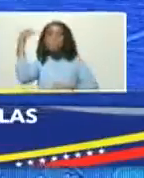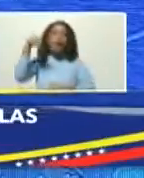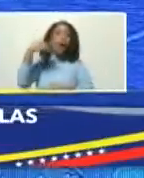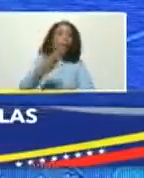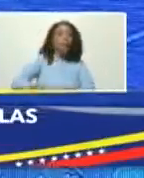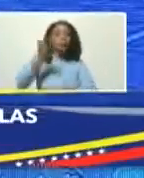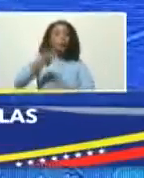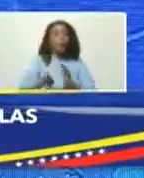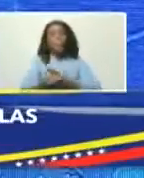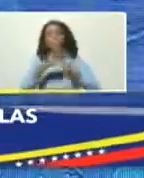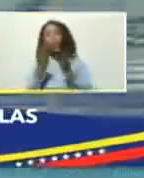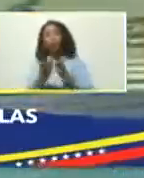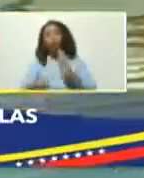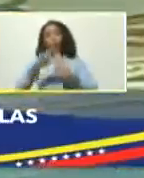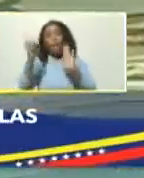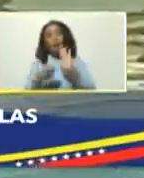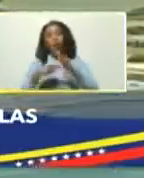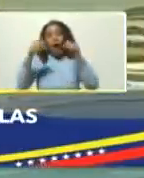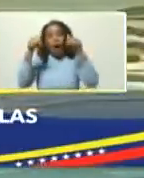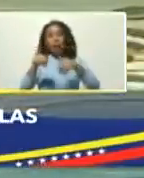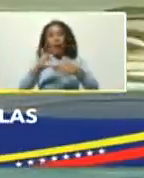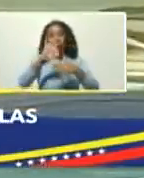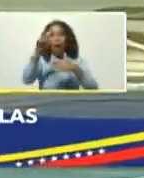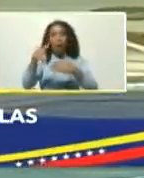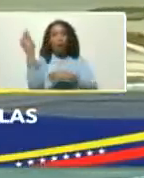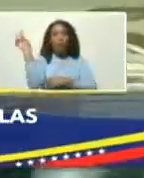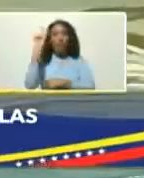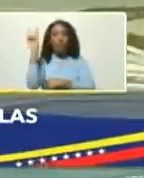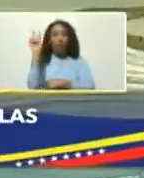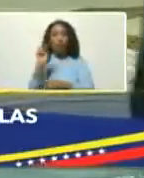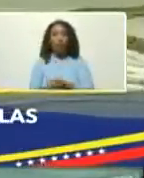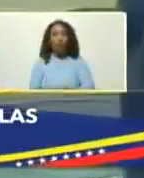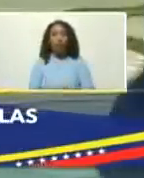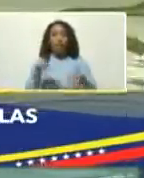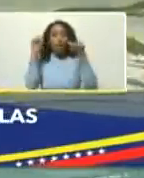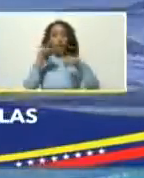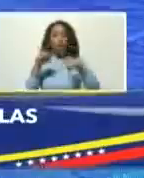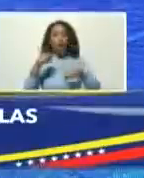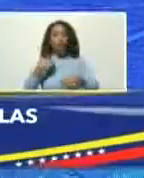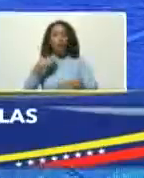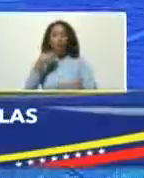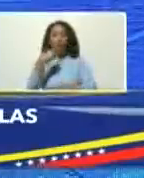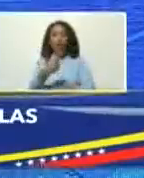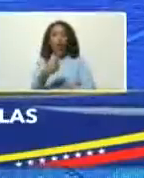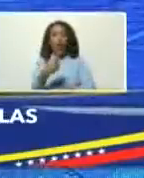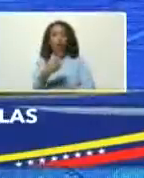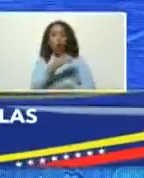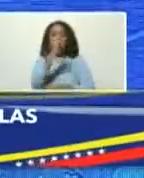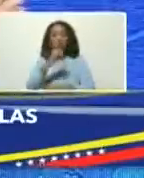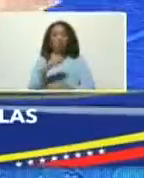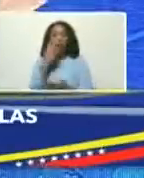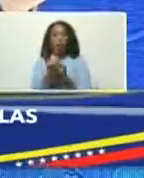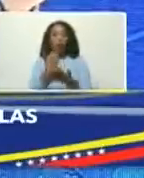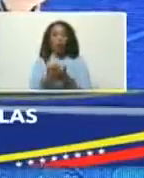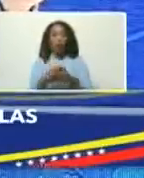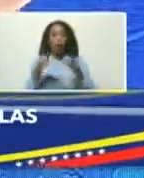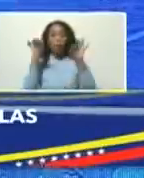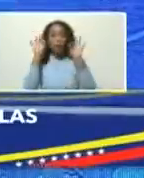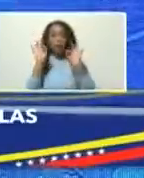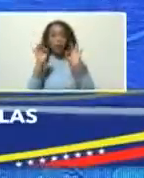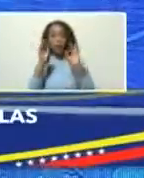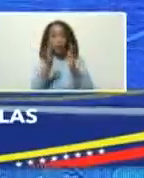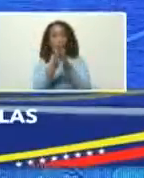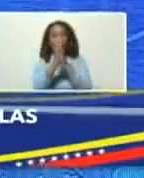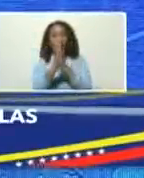del mundo entero está aquí en el Caribe venezolano y hoy la estoy decretando como zona económica especial por favor